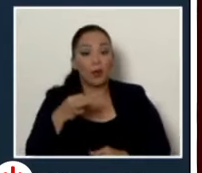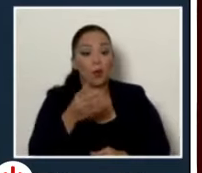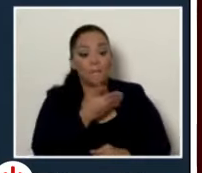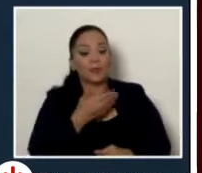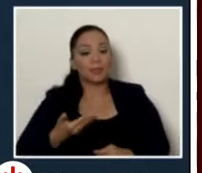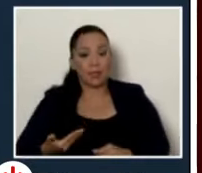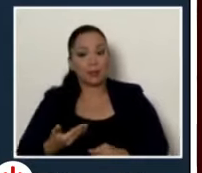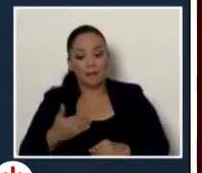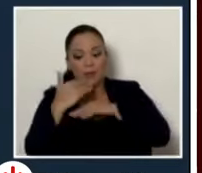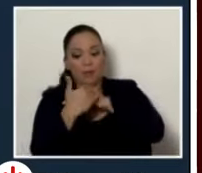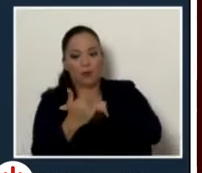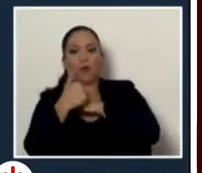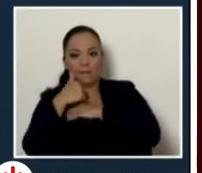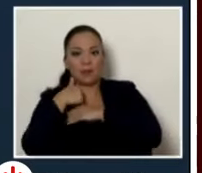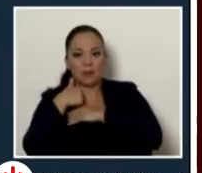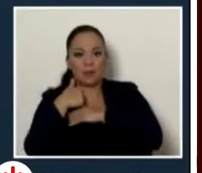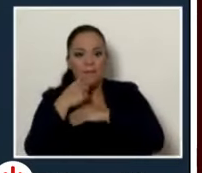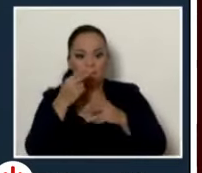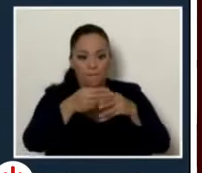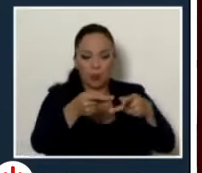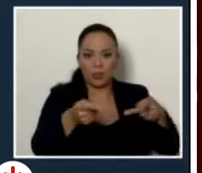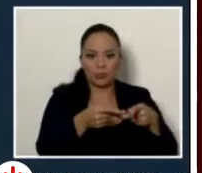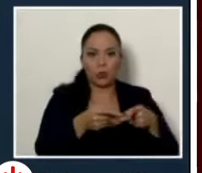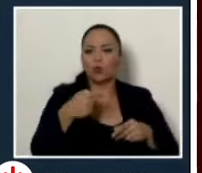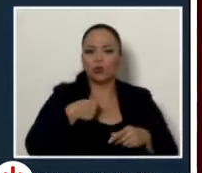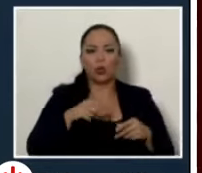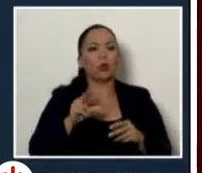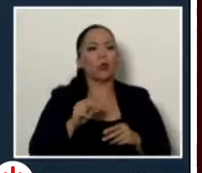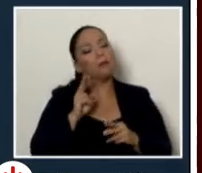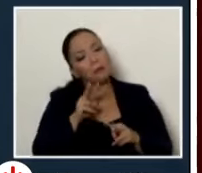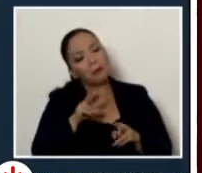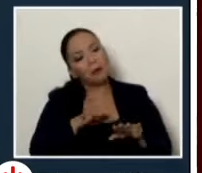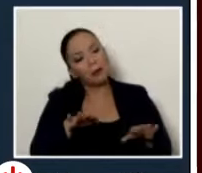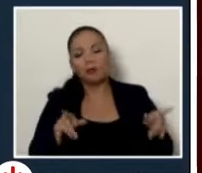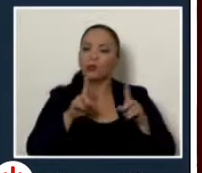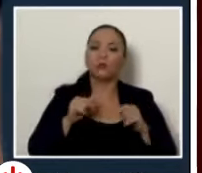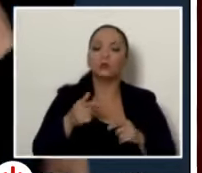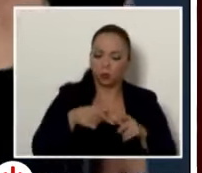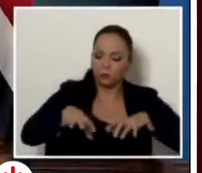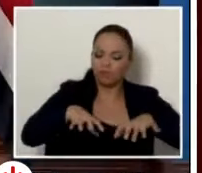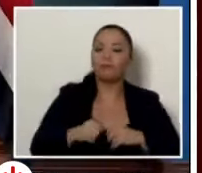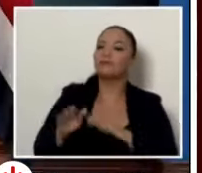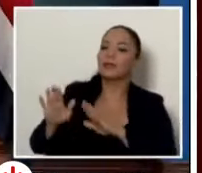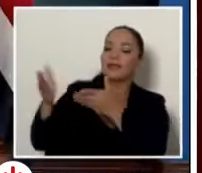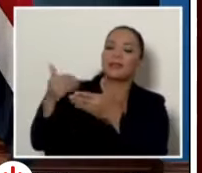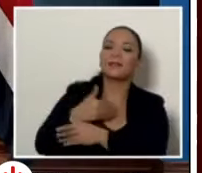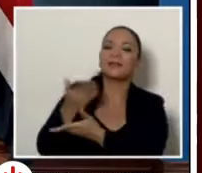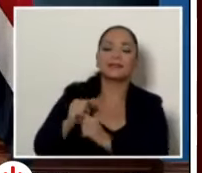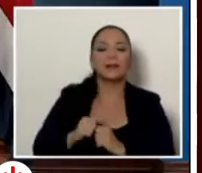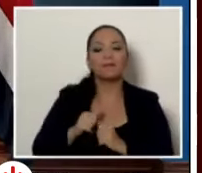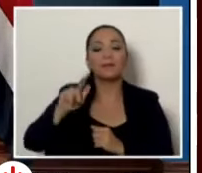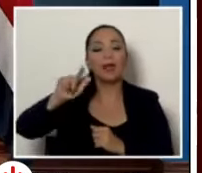conforme con ser una observadora pasiva de lo que pasa en las instituciones eso sería excelente ministro don Alejandro usted quisiera agregar